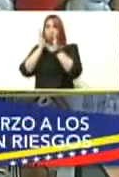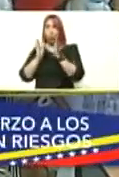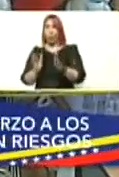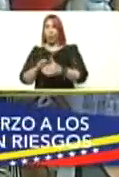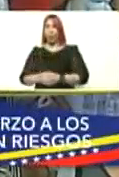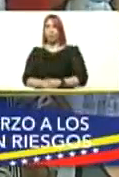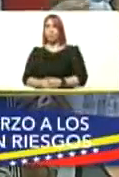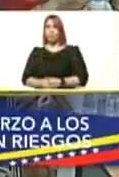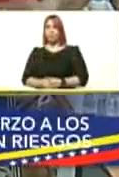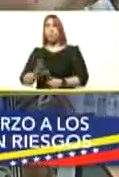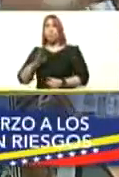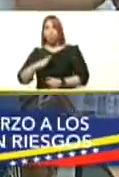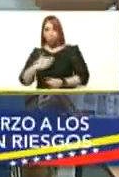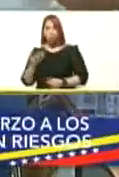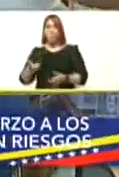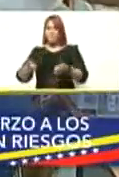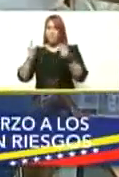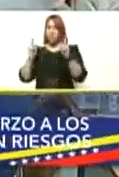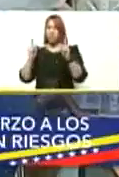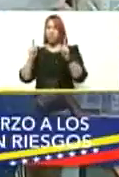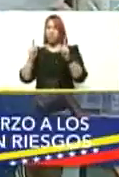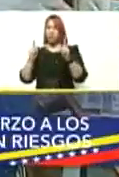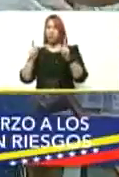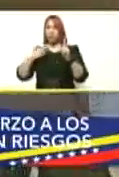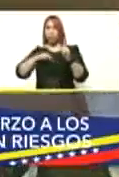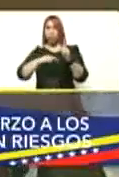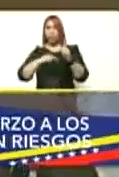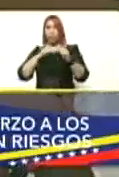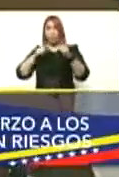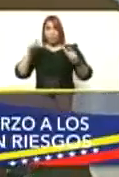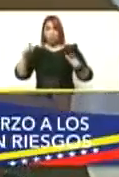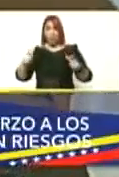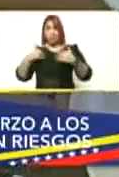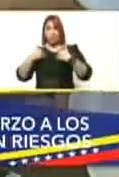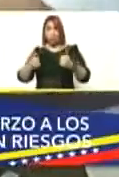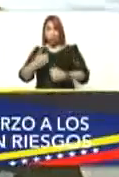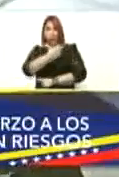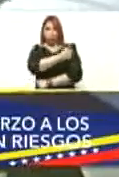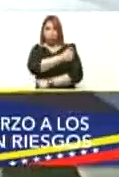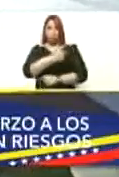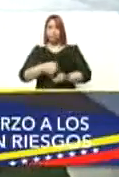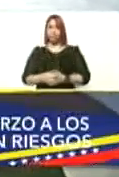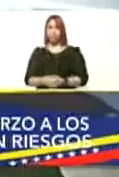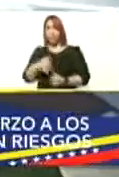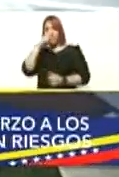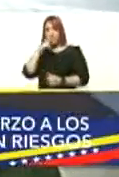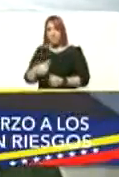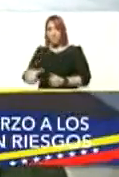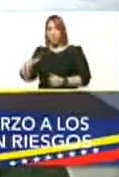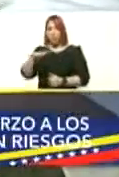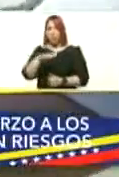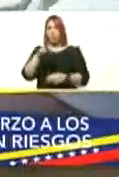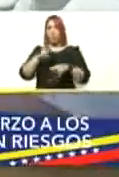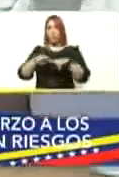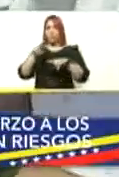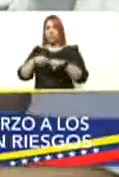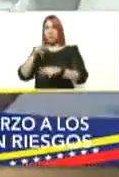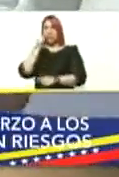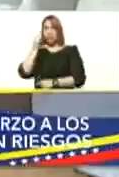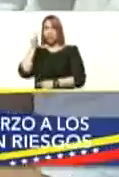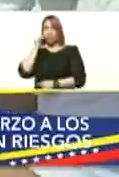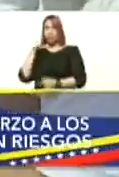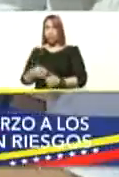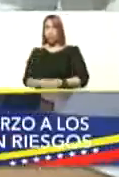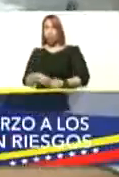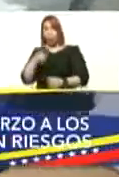para que pueda así proceder nuestro personal de salud a colocar la vacuna a esta población de infantes como usted lo ha